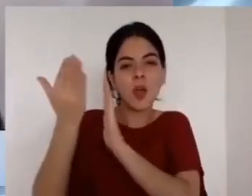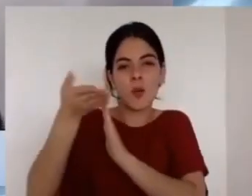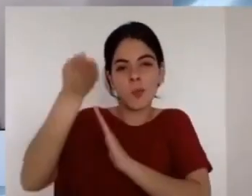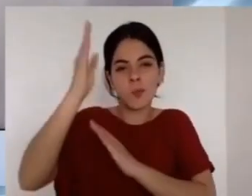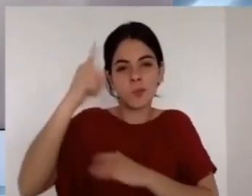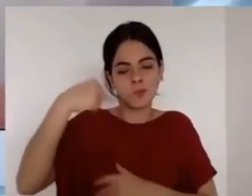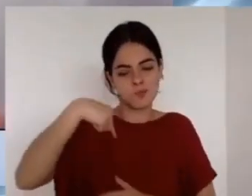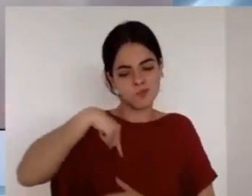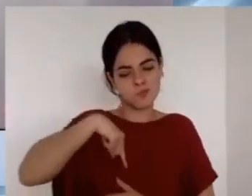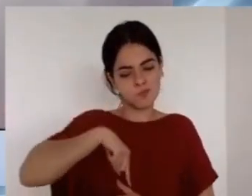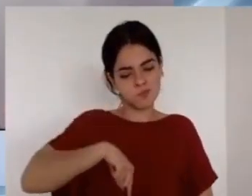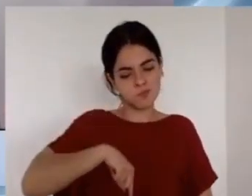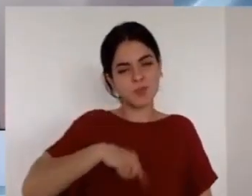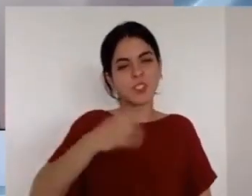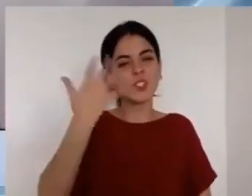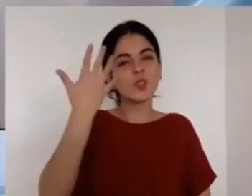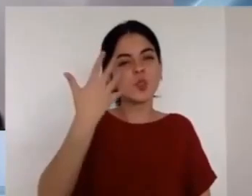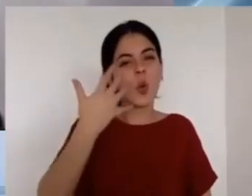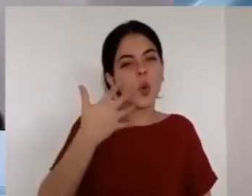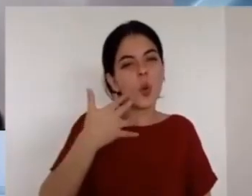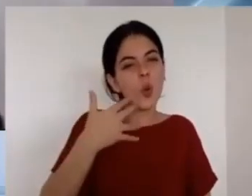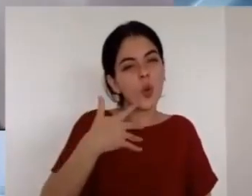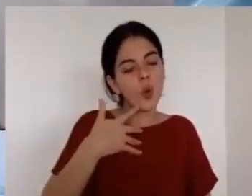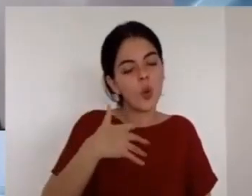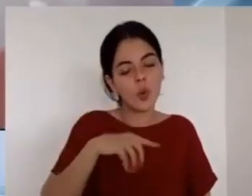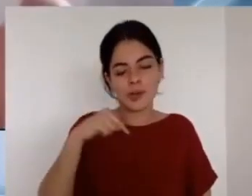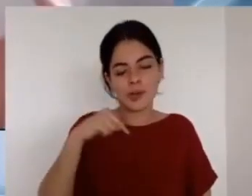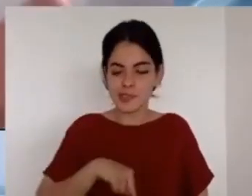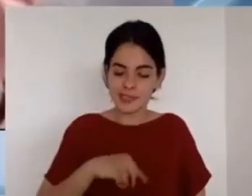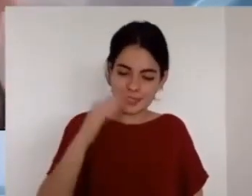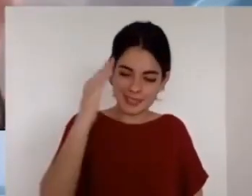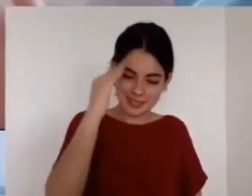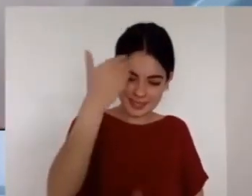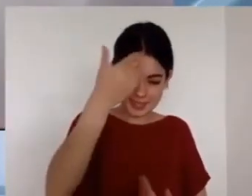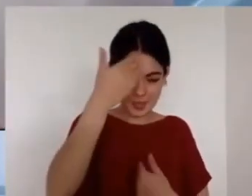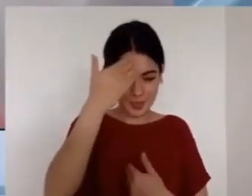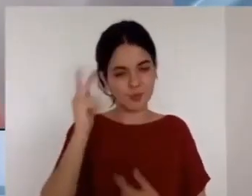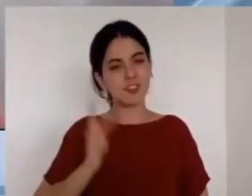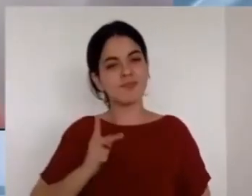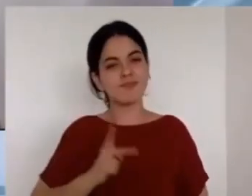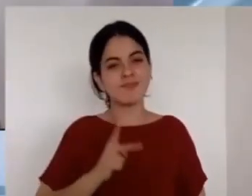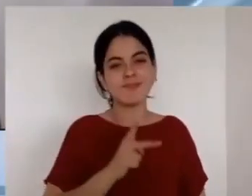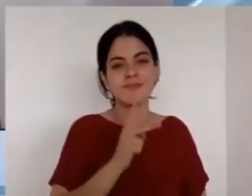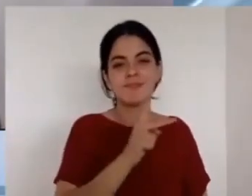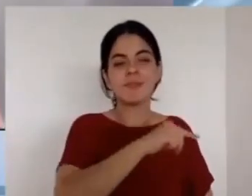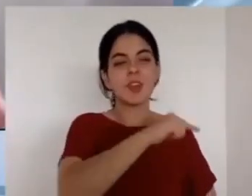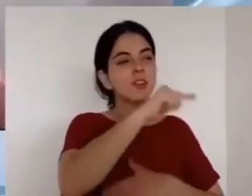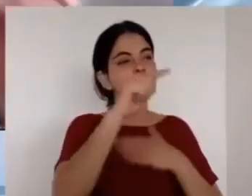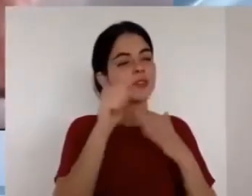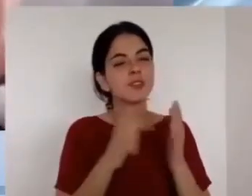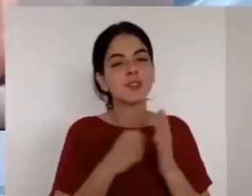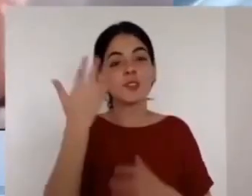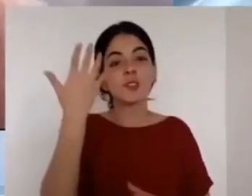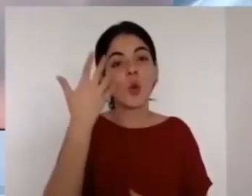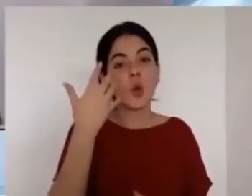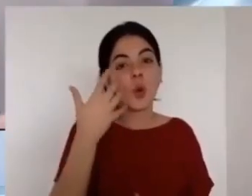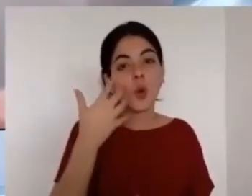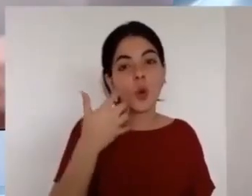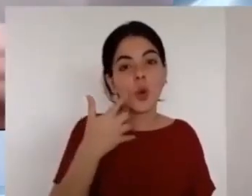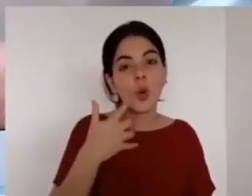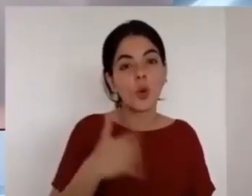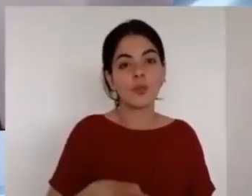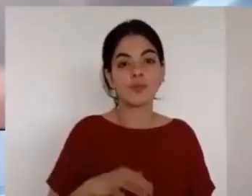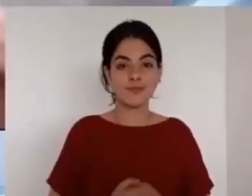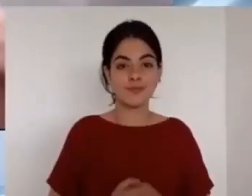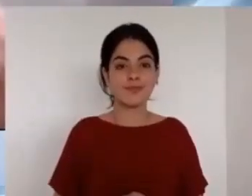a Dios por los hechos poderosos porque estaban demasiado ocupados en compilar